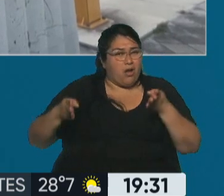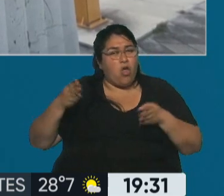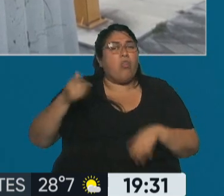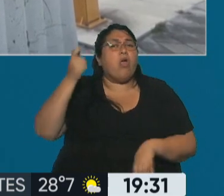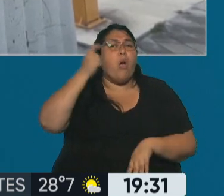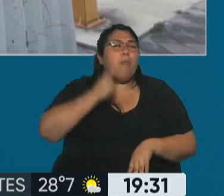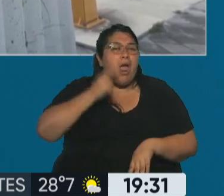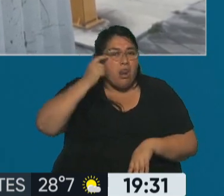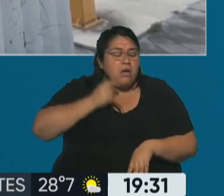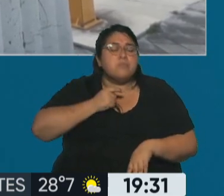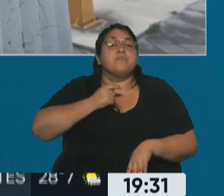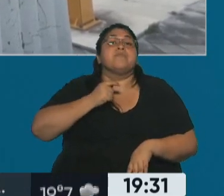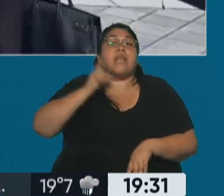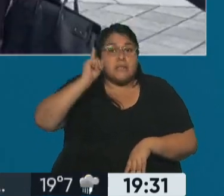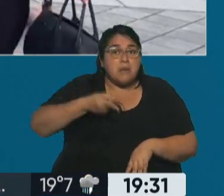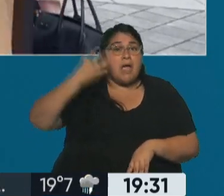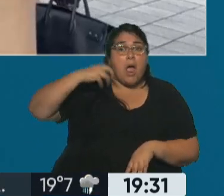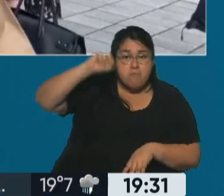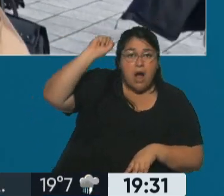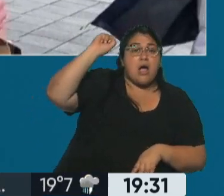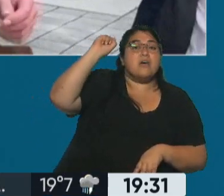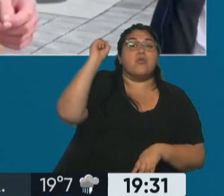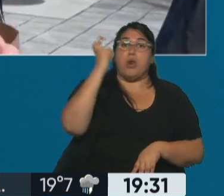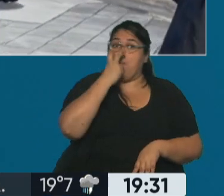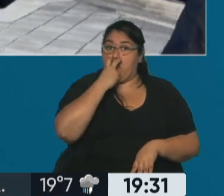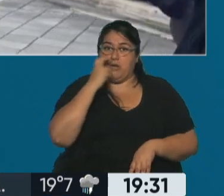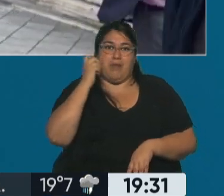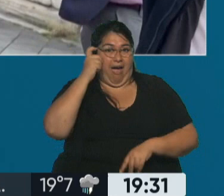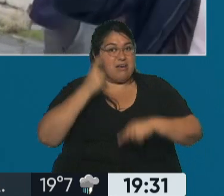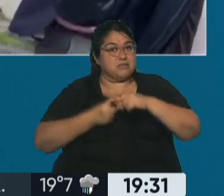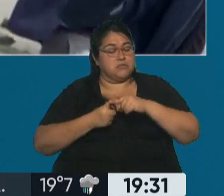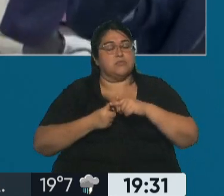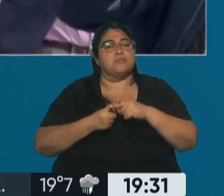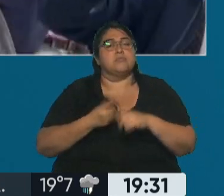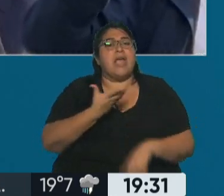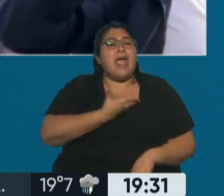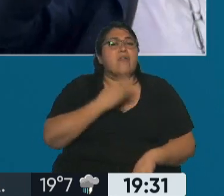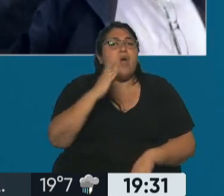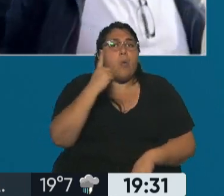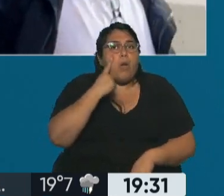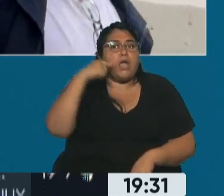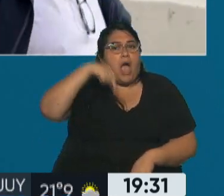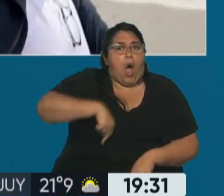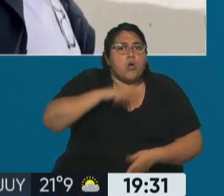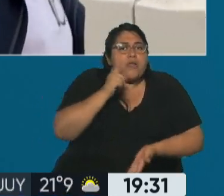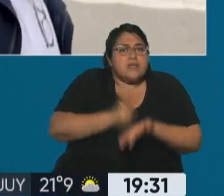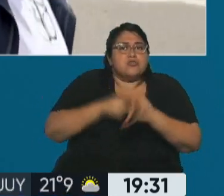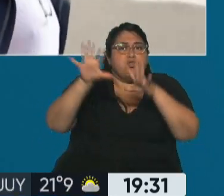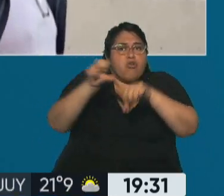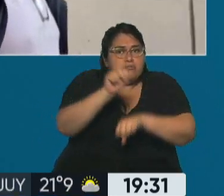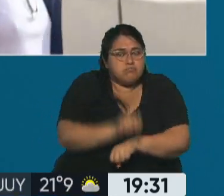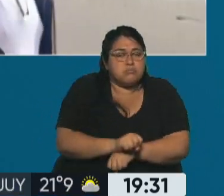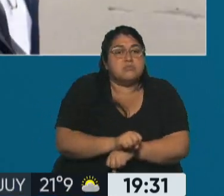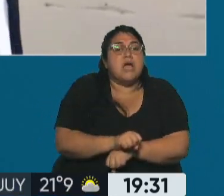Menem y fue embajador también en Bolivia. ¿Qué fue lo que pasó? FBI lo detuvo acusándolo